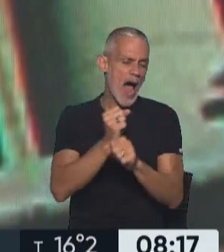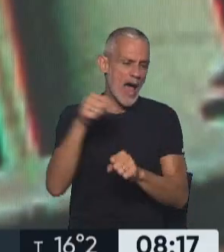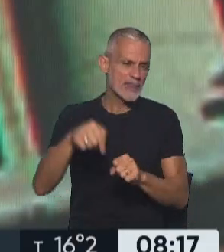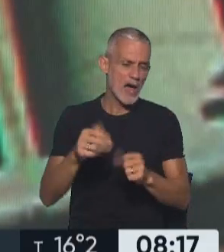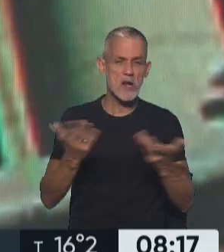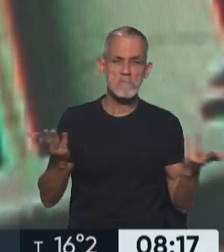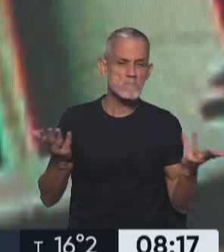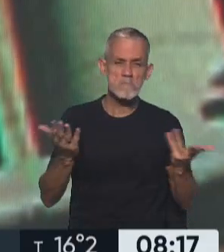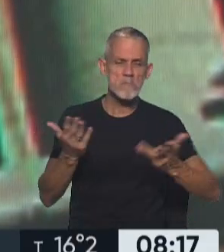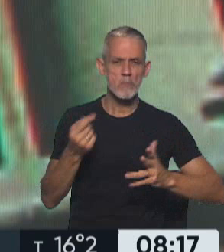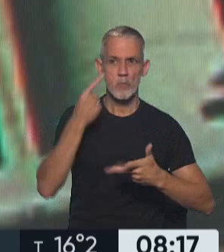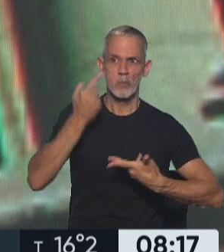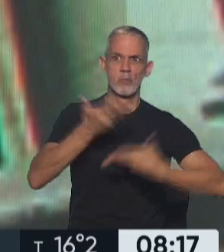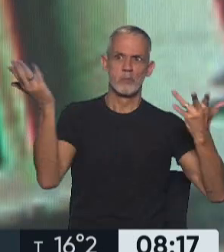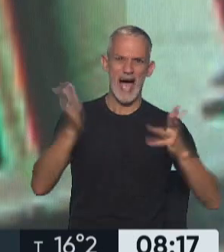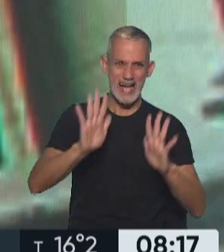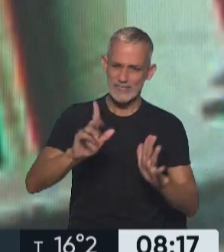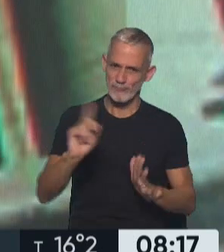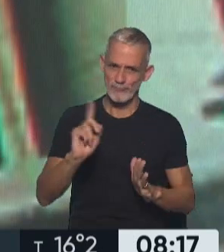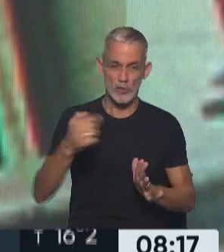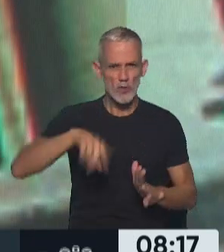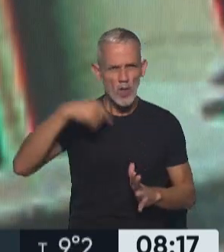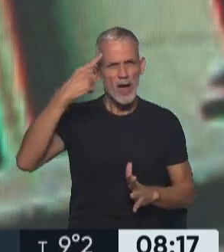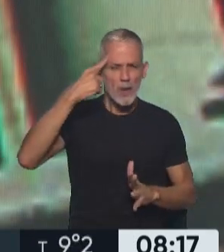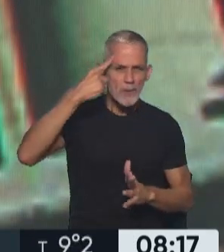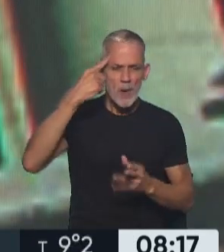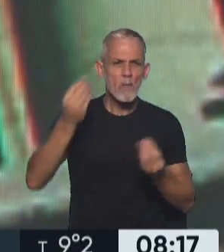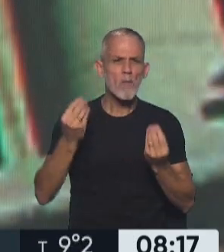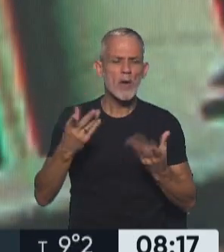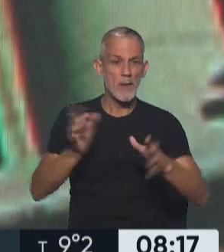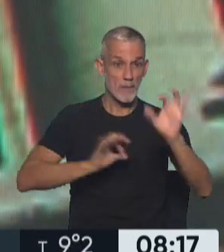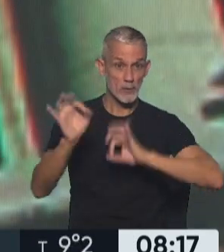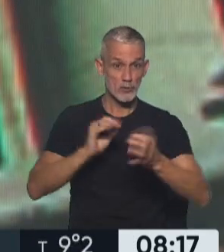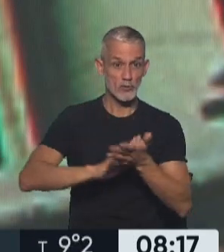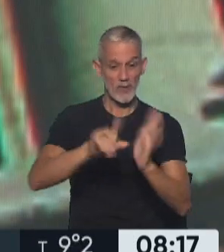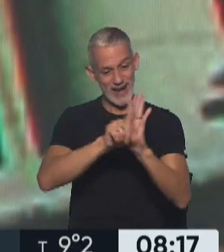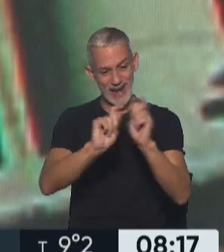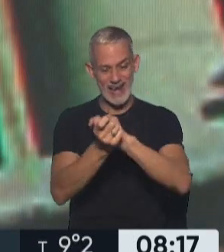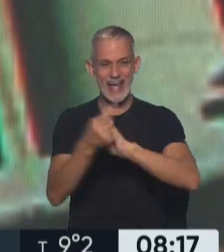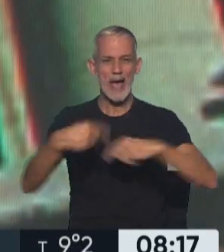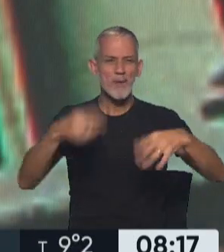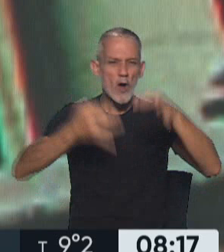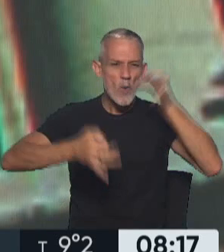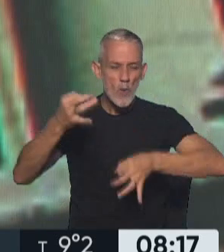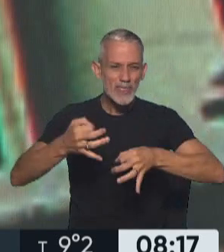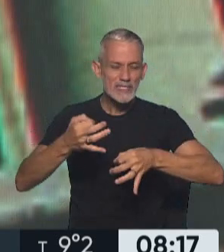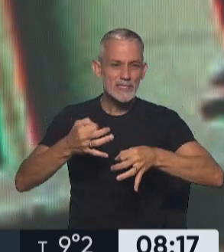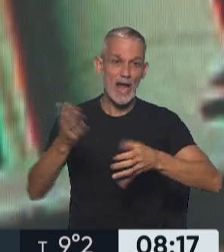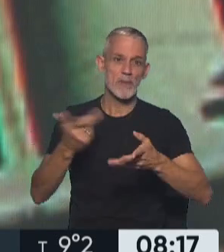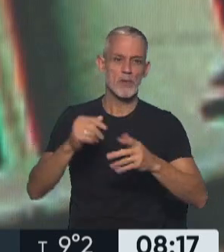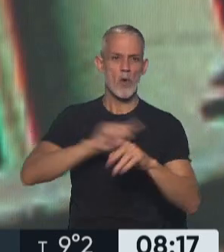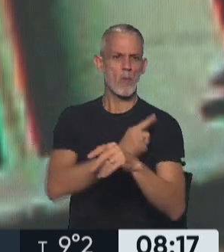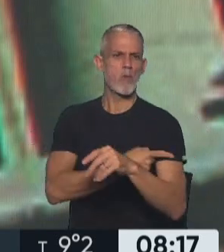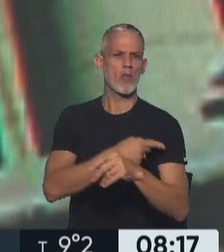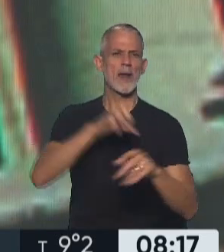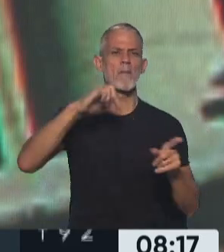por lo menos patentizado de esta manera. Todos nos preguntábamos por qué el proyecto de reforma judicial, que básicamente diluía el poder